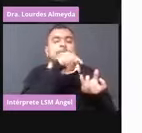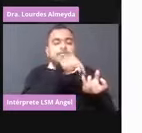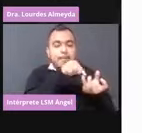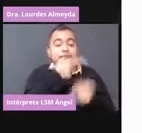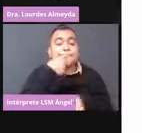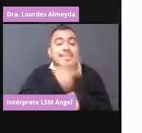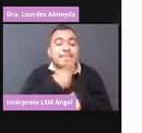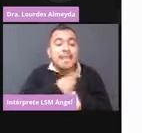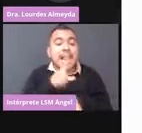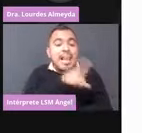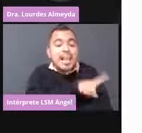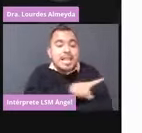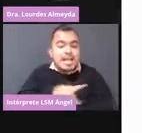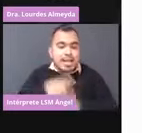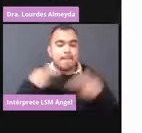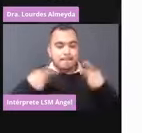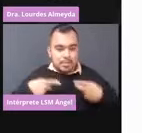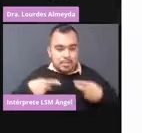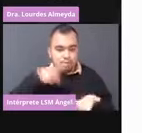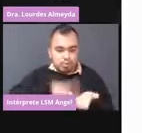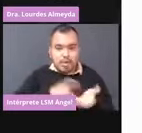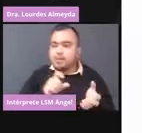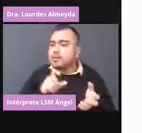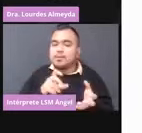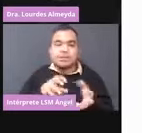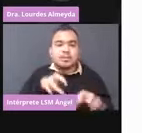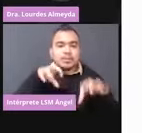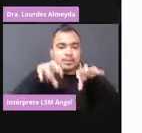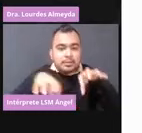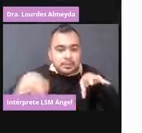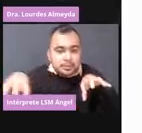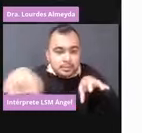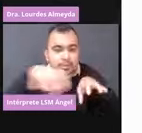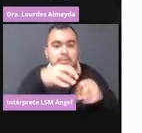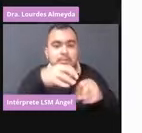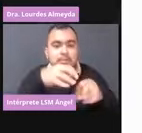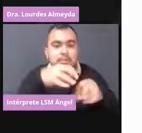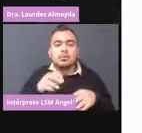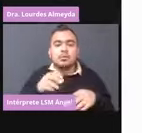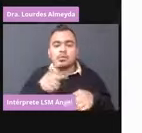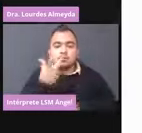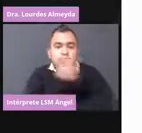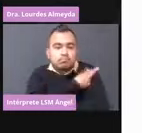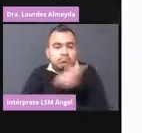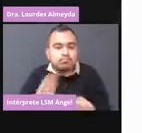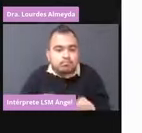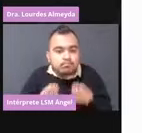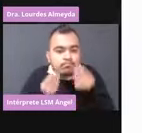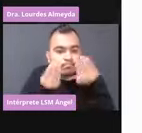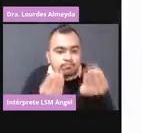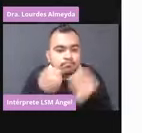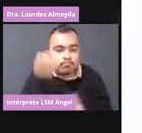los que están en los kioscos, los que están entregando resultados, los que están manejando muestras.